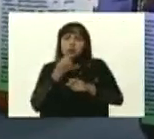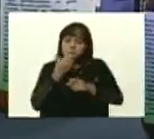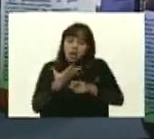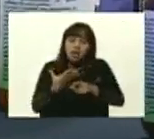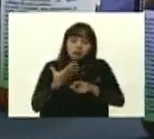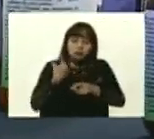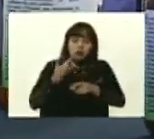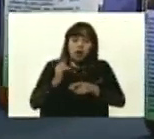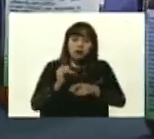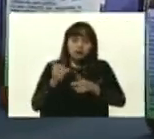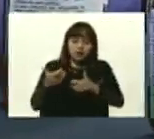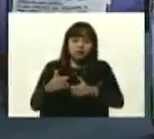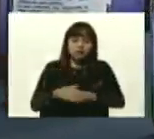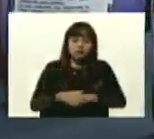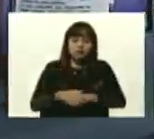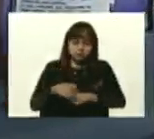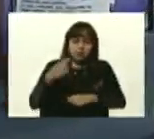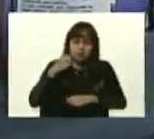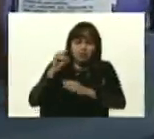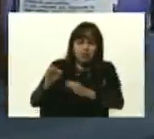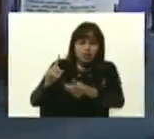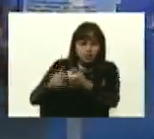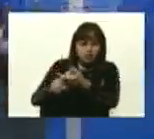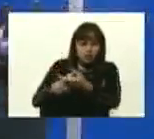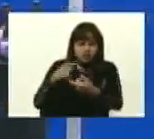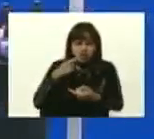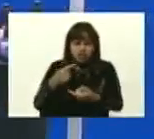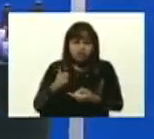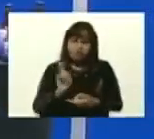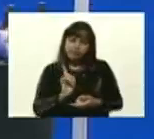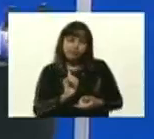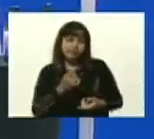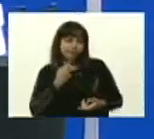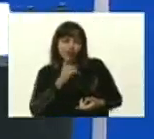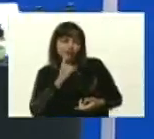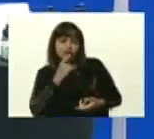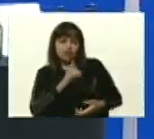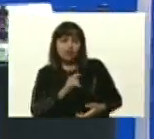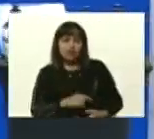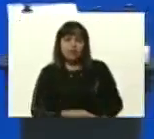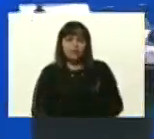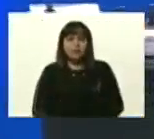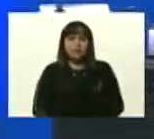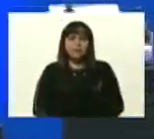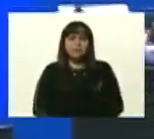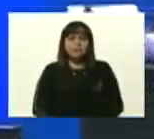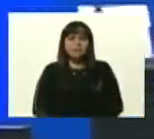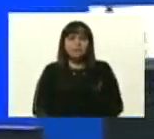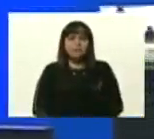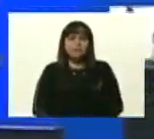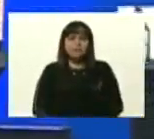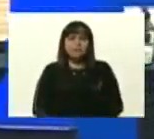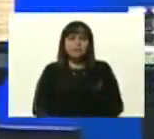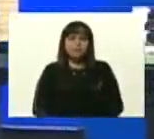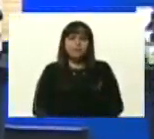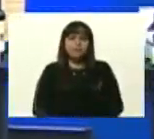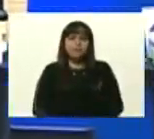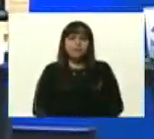quedado. ¿Verdad, Silita? ¿Lo cuento? No lo cuento. Bueno, igualmente tenemos aquí